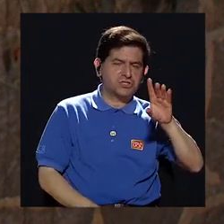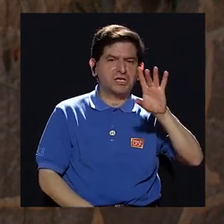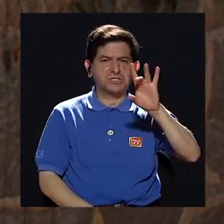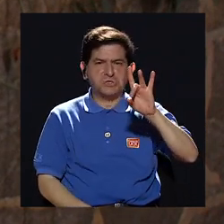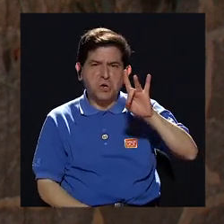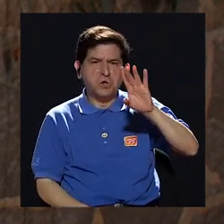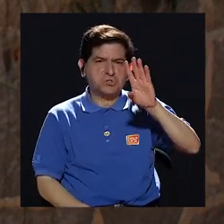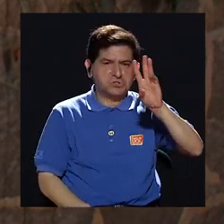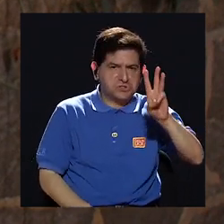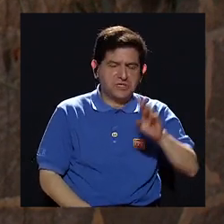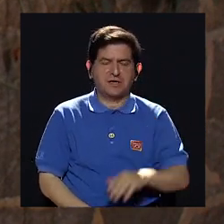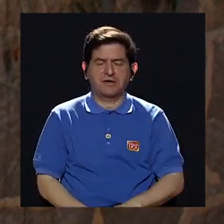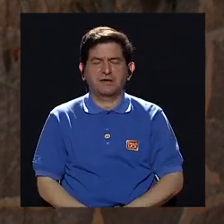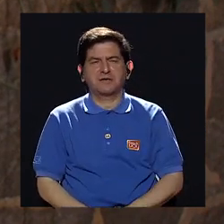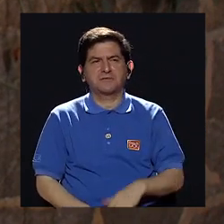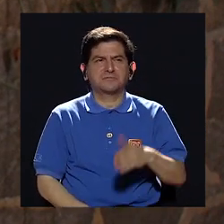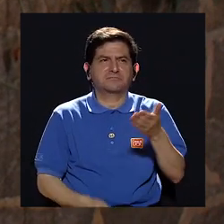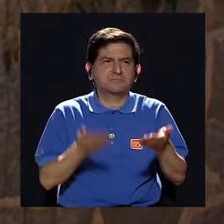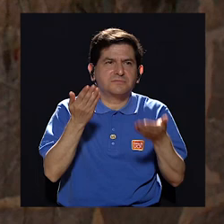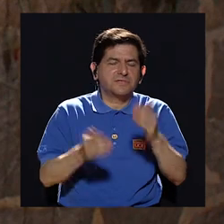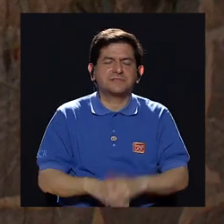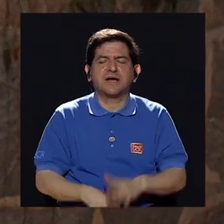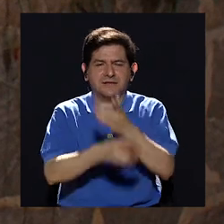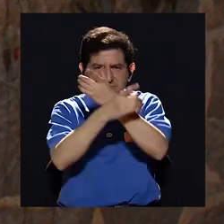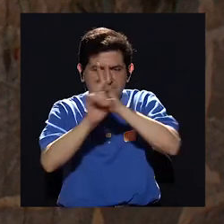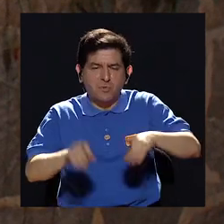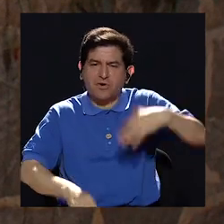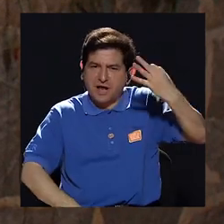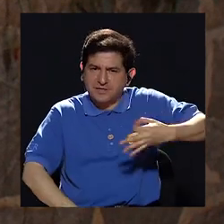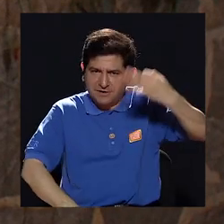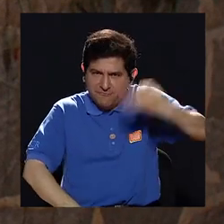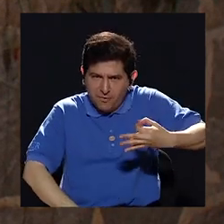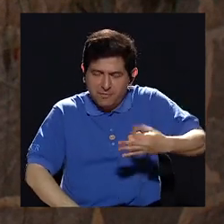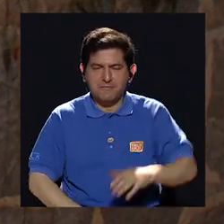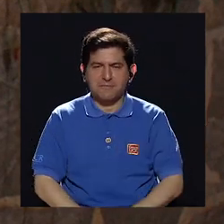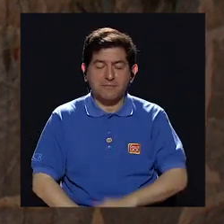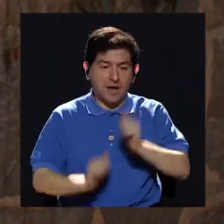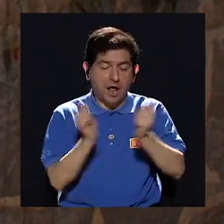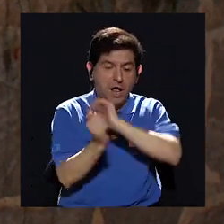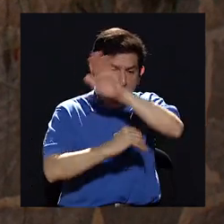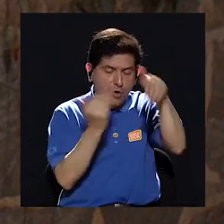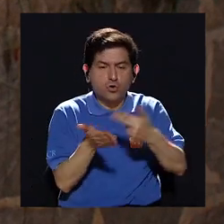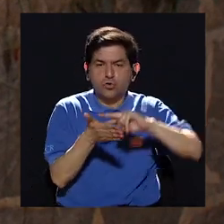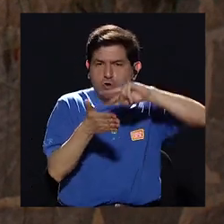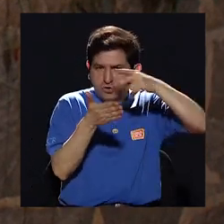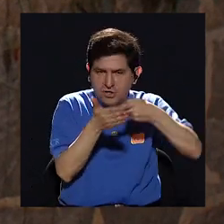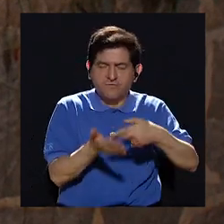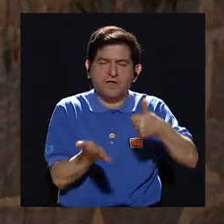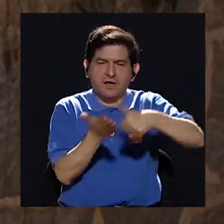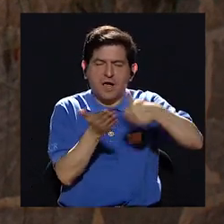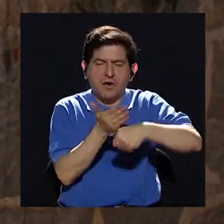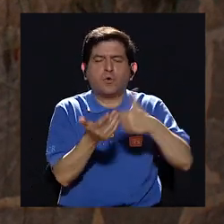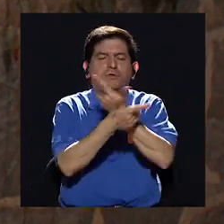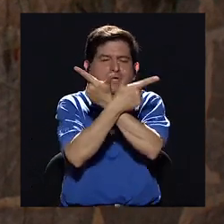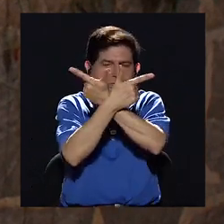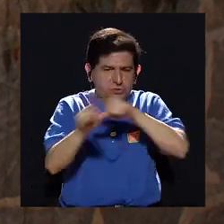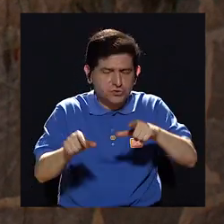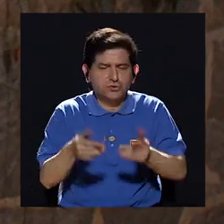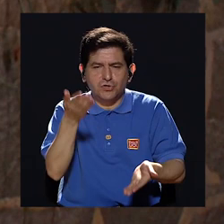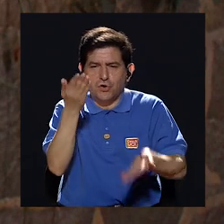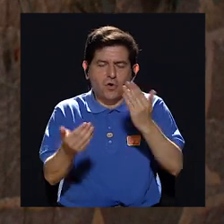sucede lo siguiente digamos la democracia formal con todo lo que supone elecciones libres